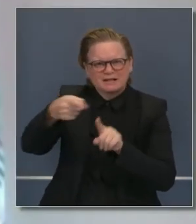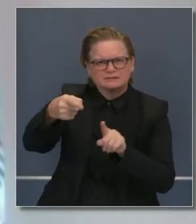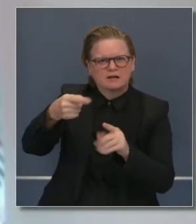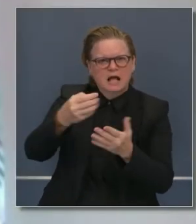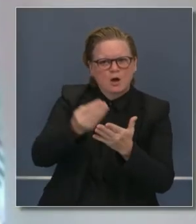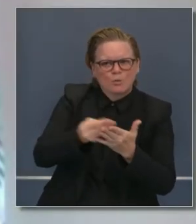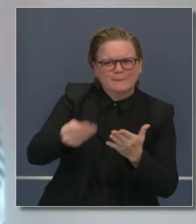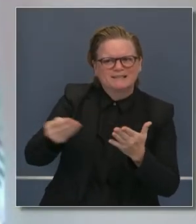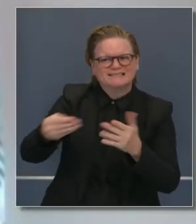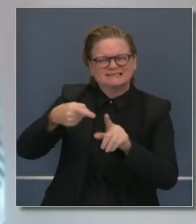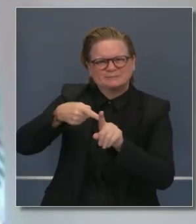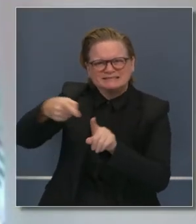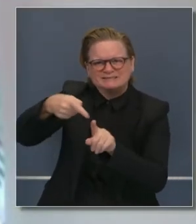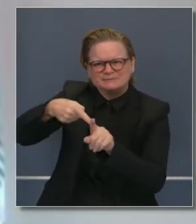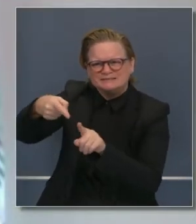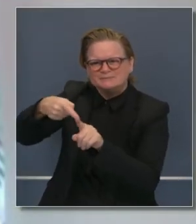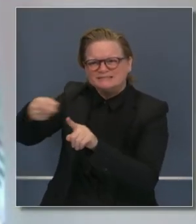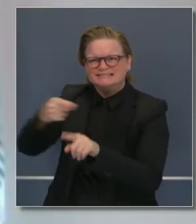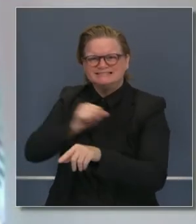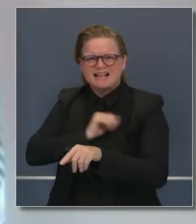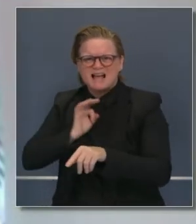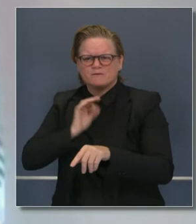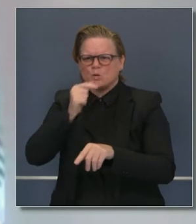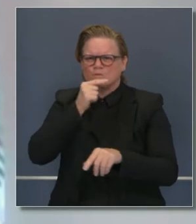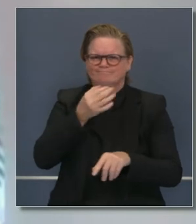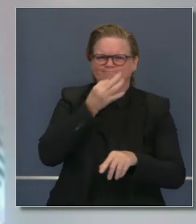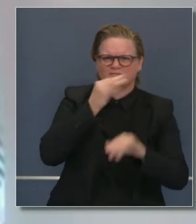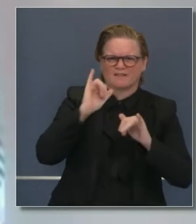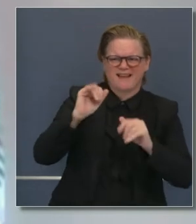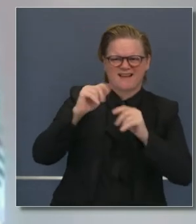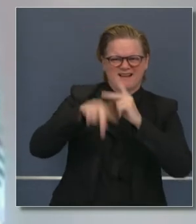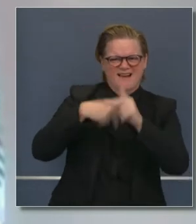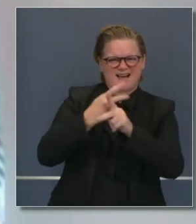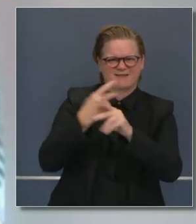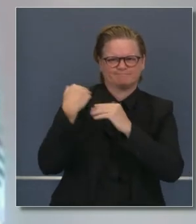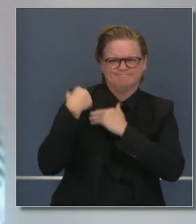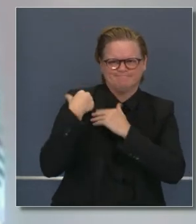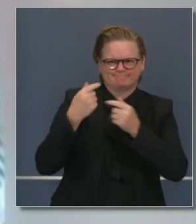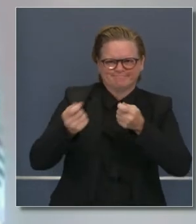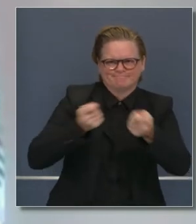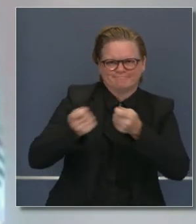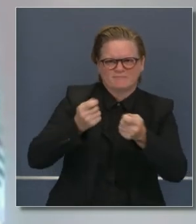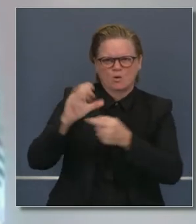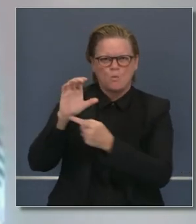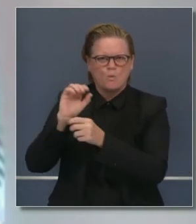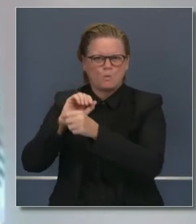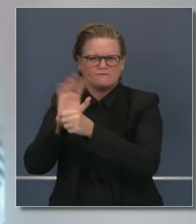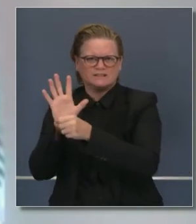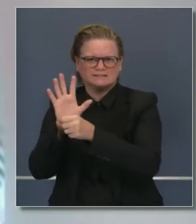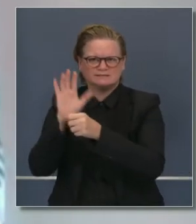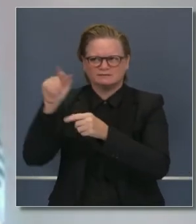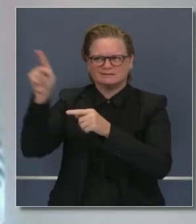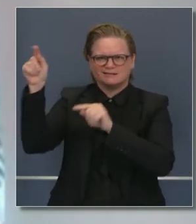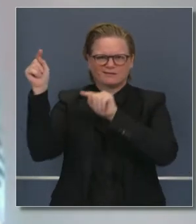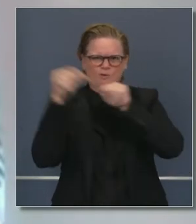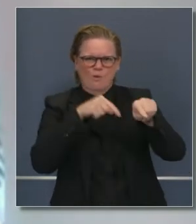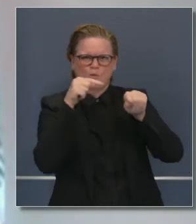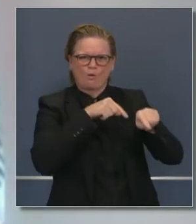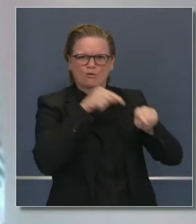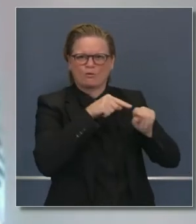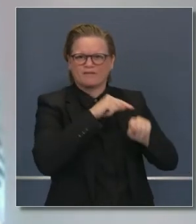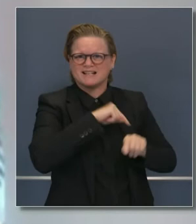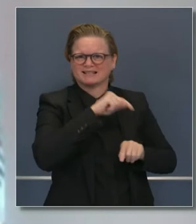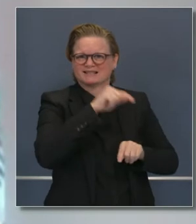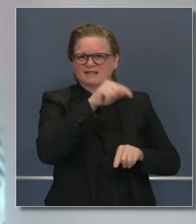especializado, personal especializado, equipo especializado. En esta transparencia pueden ver que en ese periodo donde podríamos